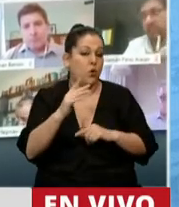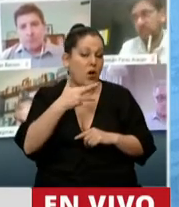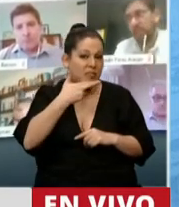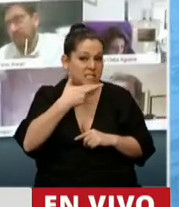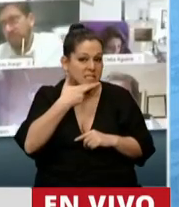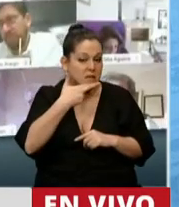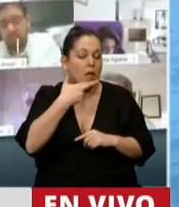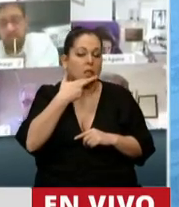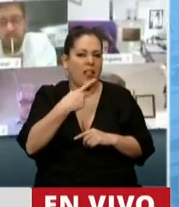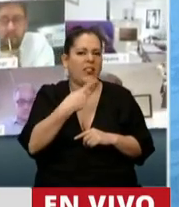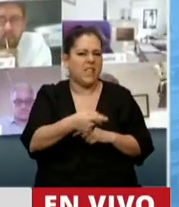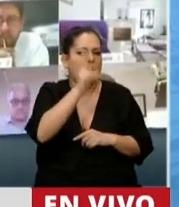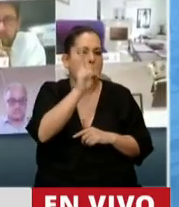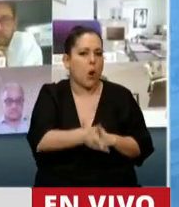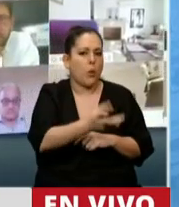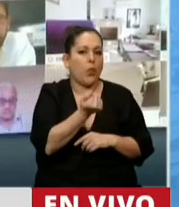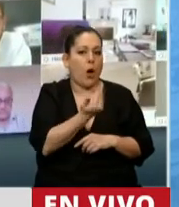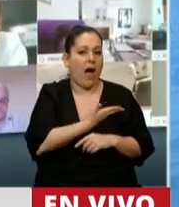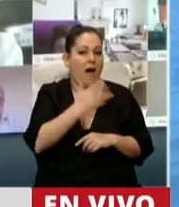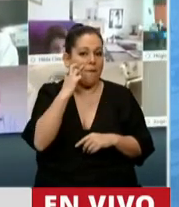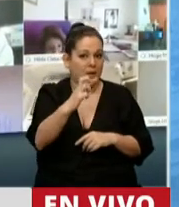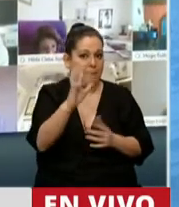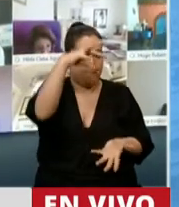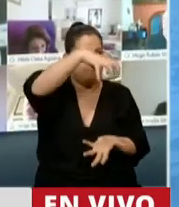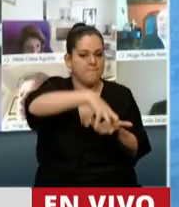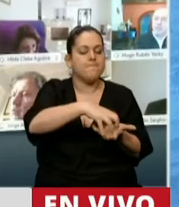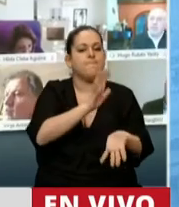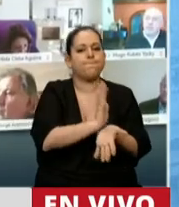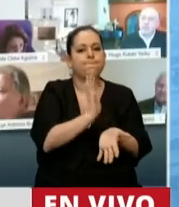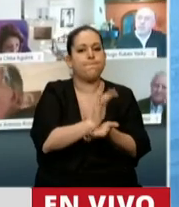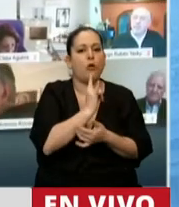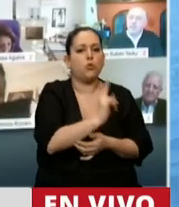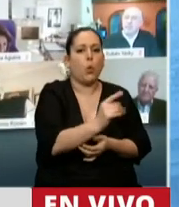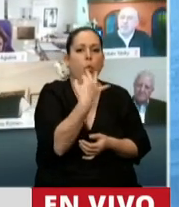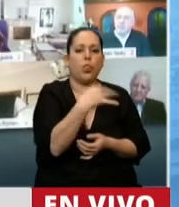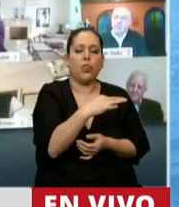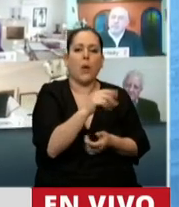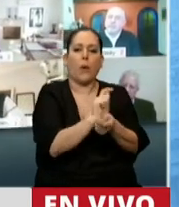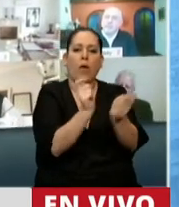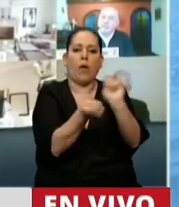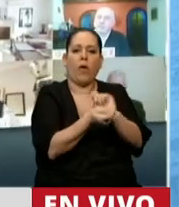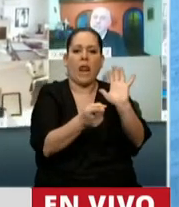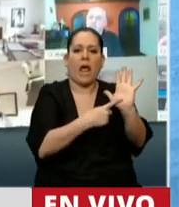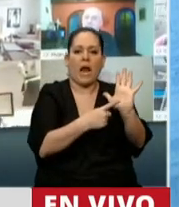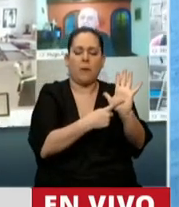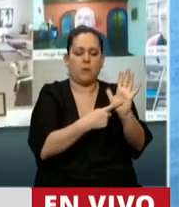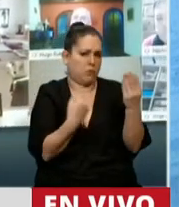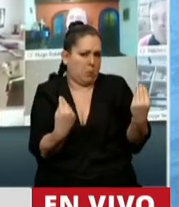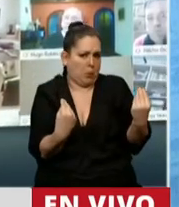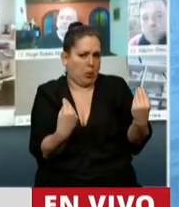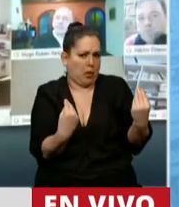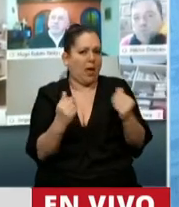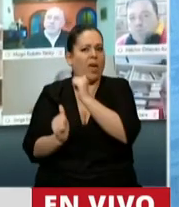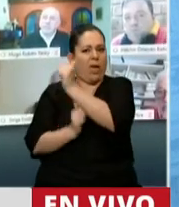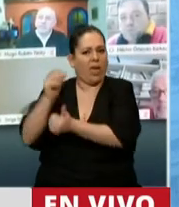le prohíbe a la AFIP o la manda a la AFIP adecuar su reglamentación. ¿Por qué? Porque esta